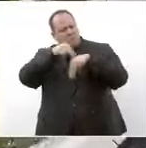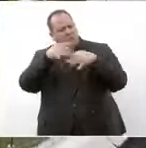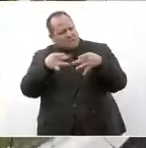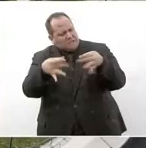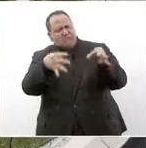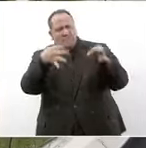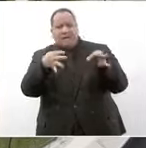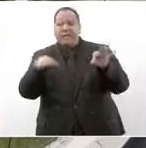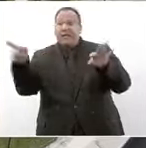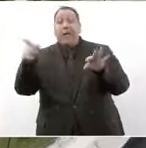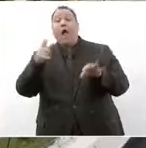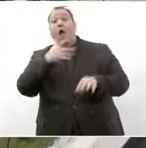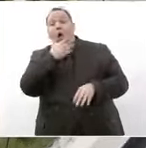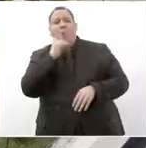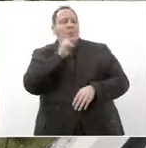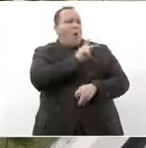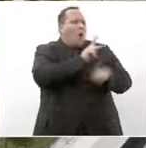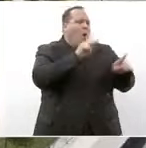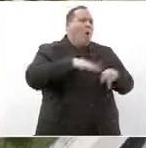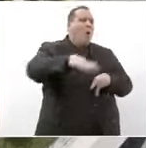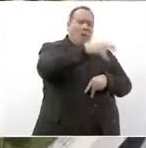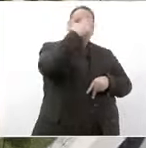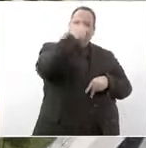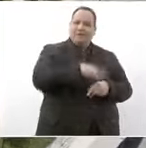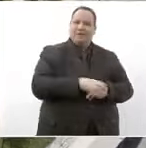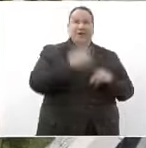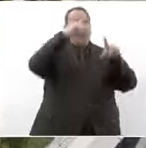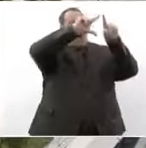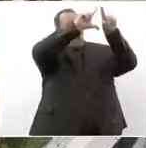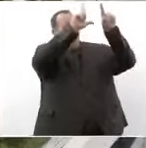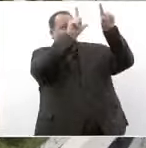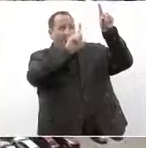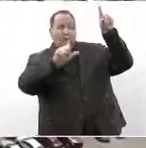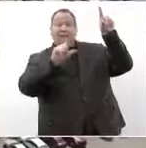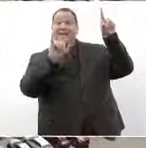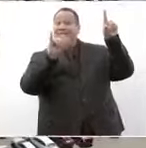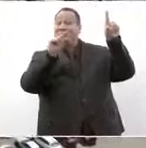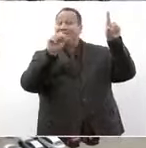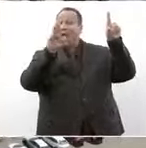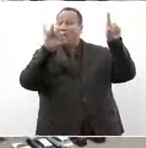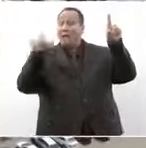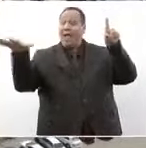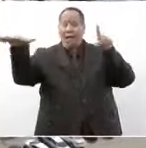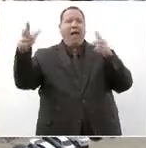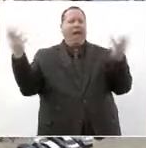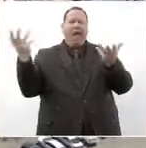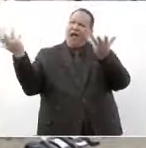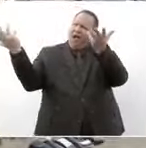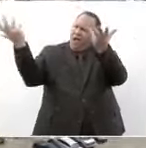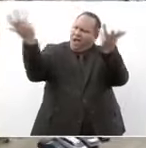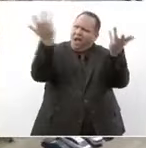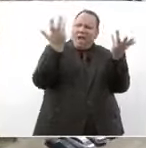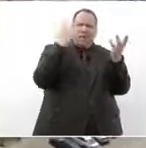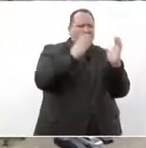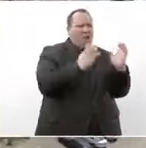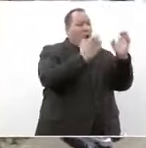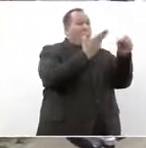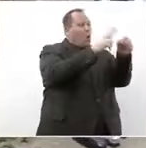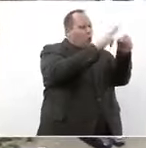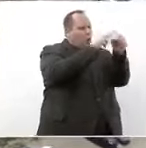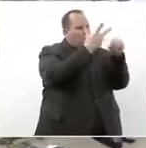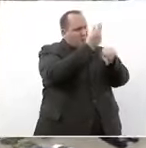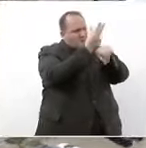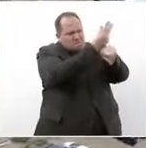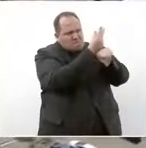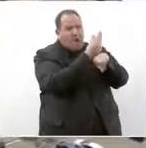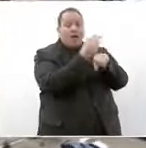médicos de calidad a las y los mexicanos en todo el país el Insabi está llevando a cabo acciones para mejorar los